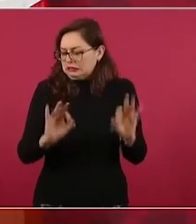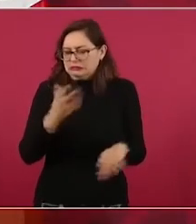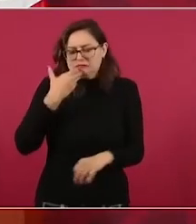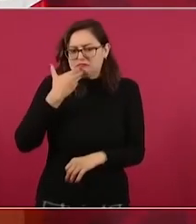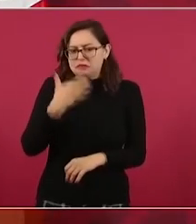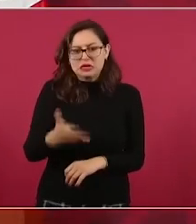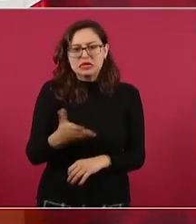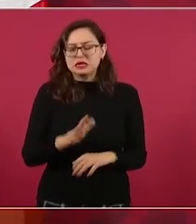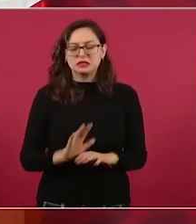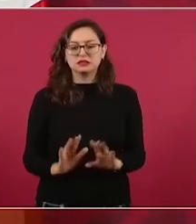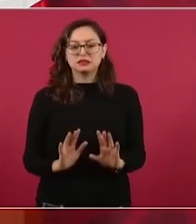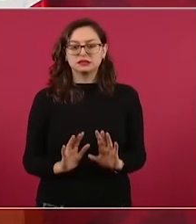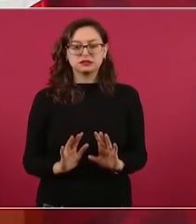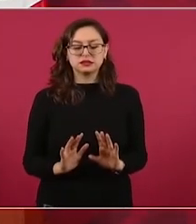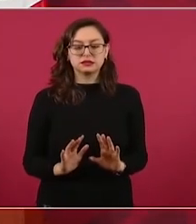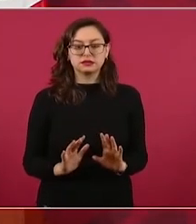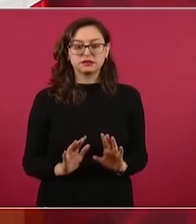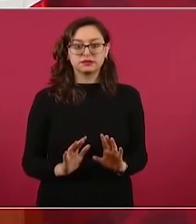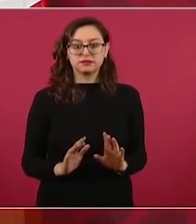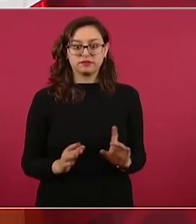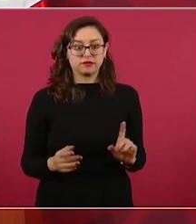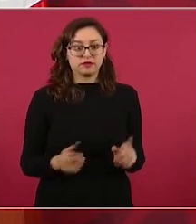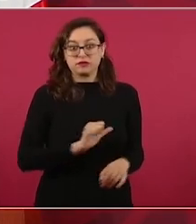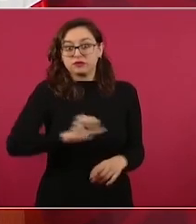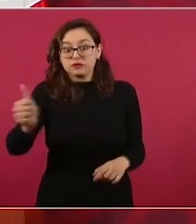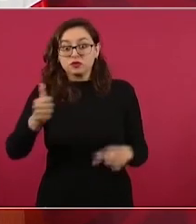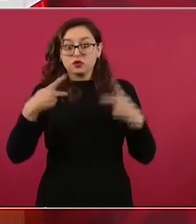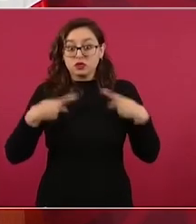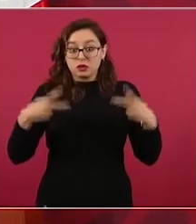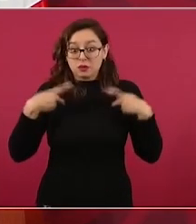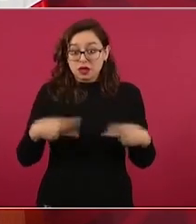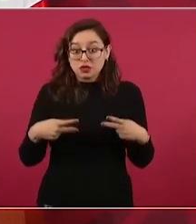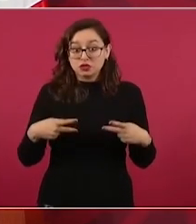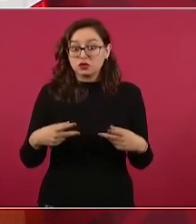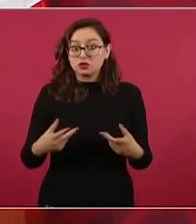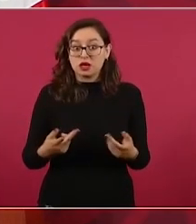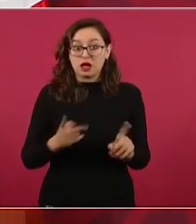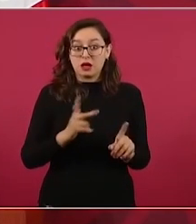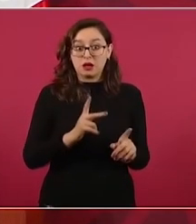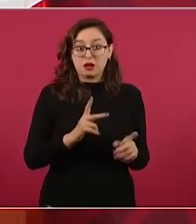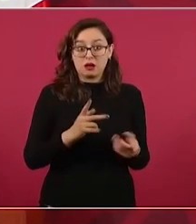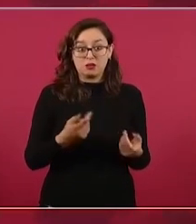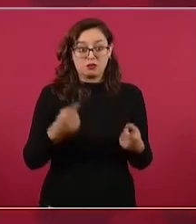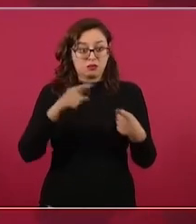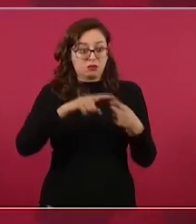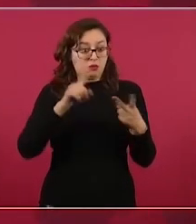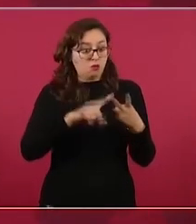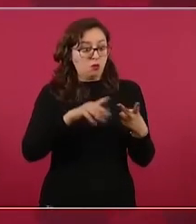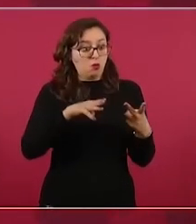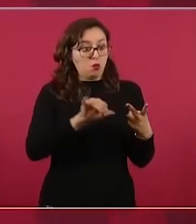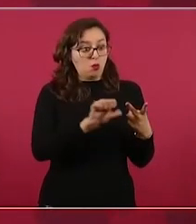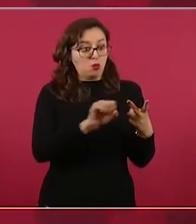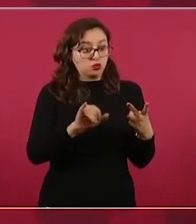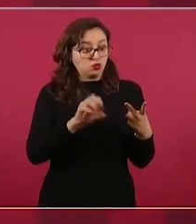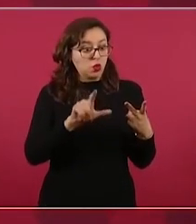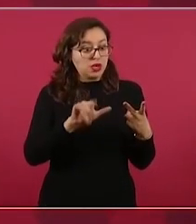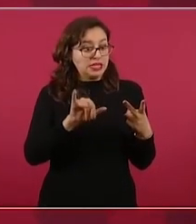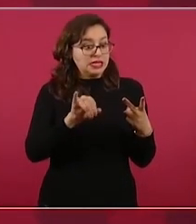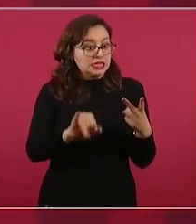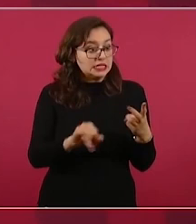nadie comparable en la actualidad con Mussolini ni con Franco